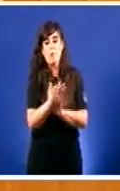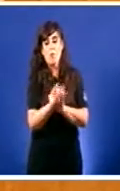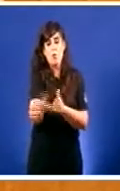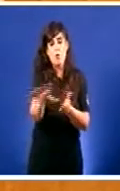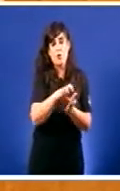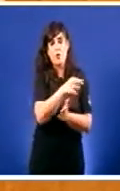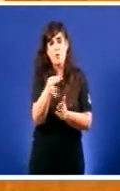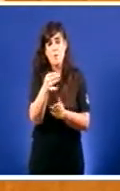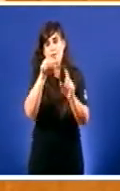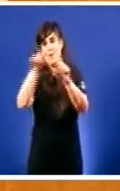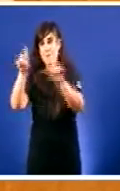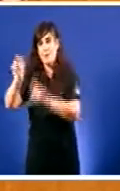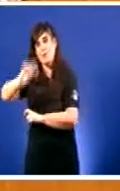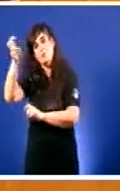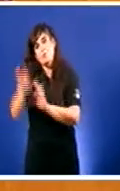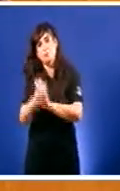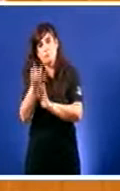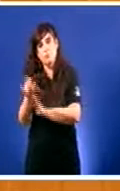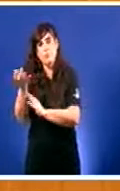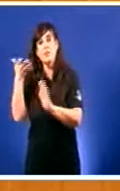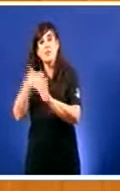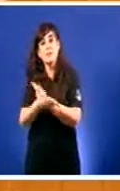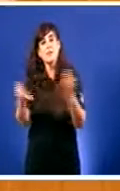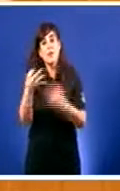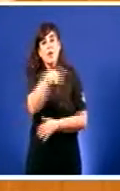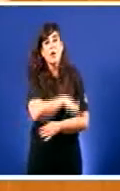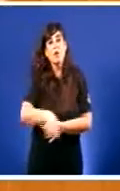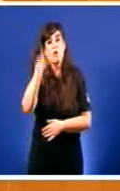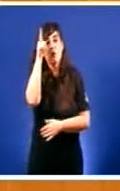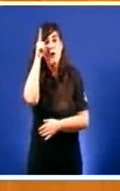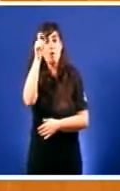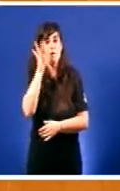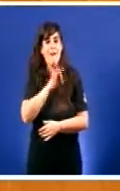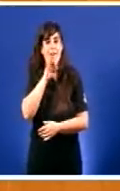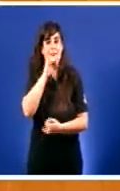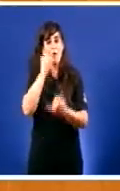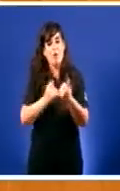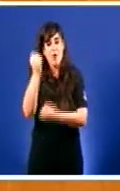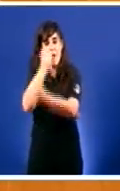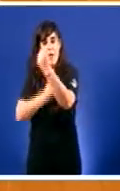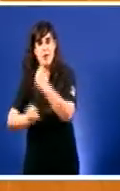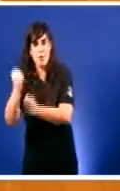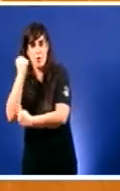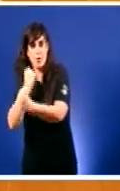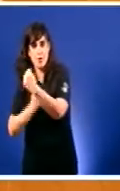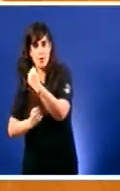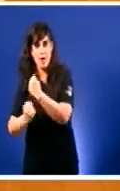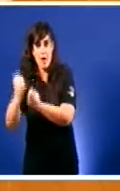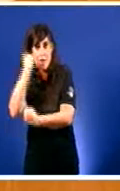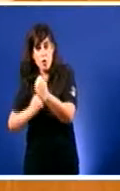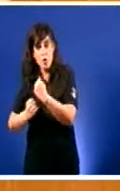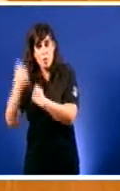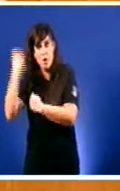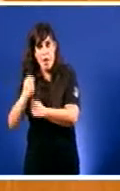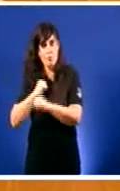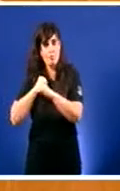explotacións Con o conseguinte efecto nun medio rural galego Que depende en gran medida da economía xerada polo lácteo